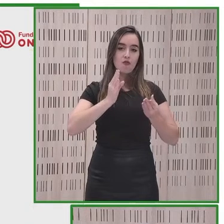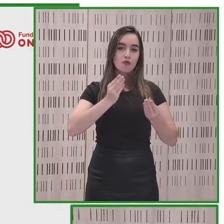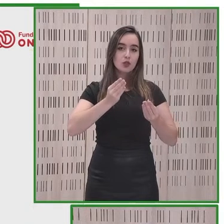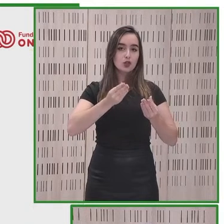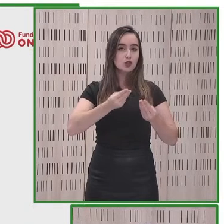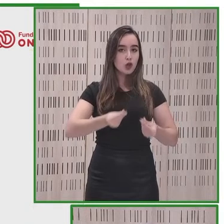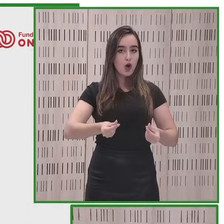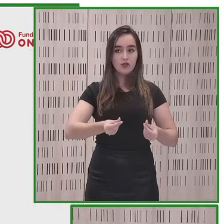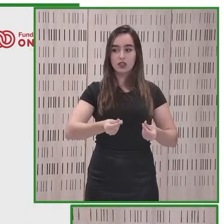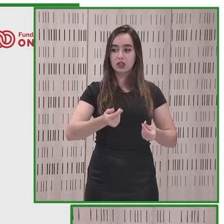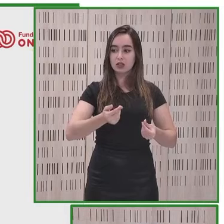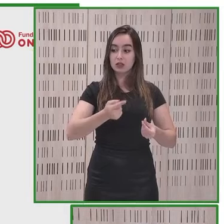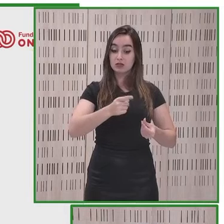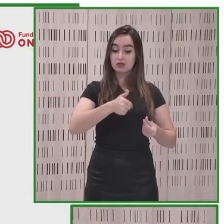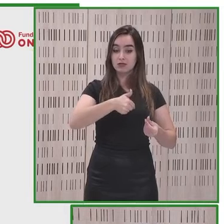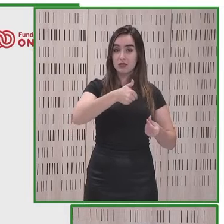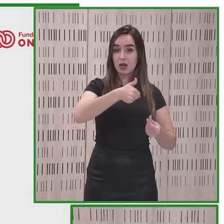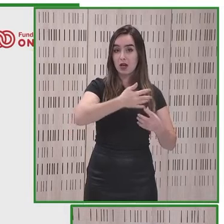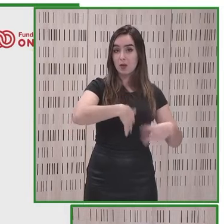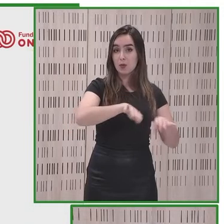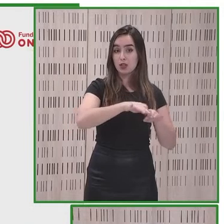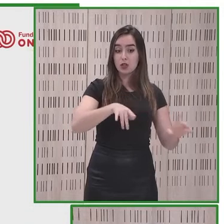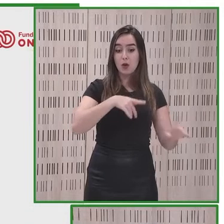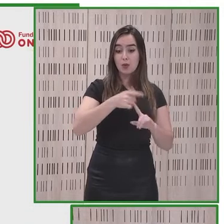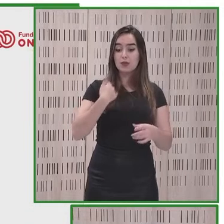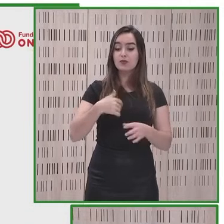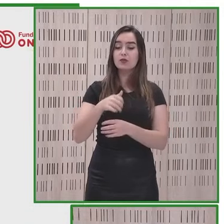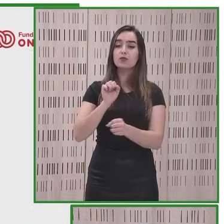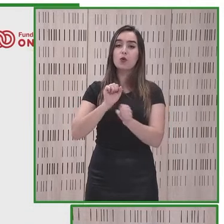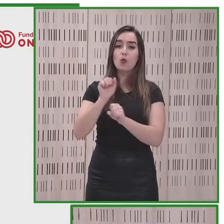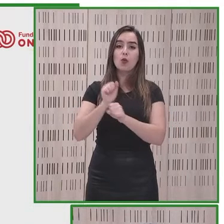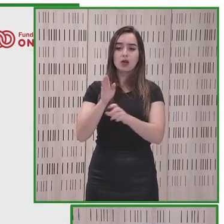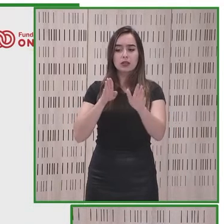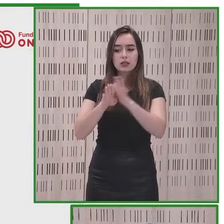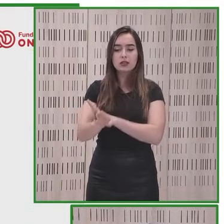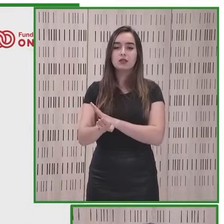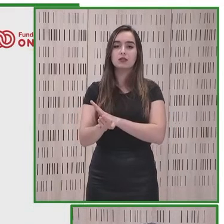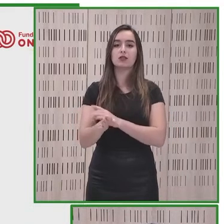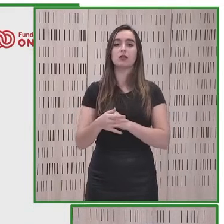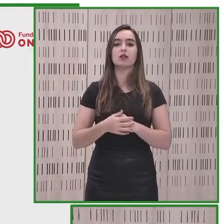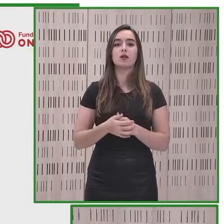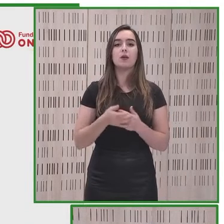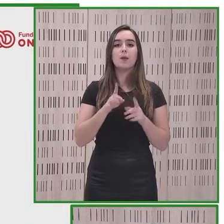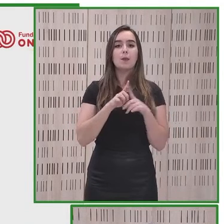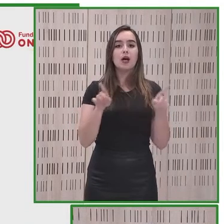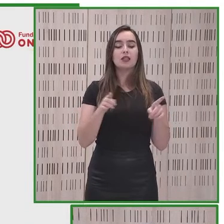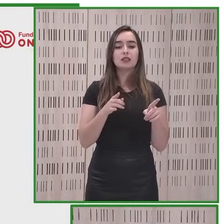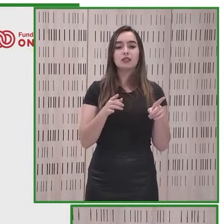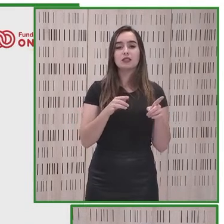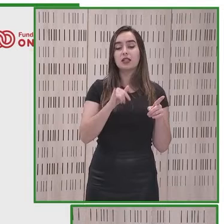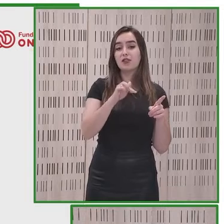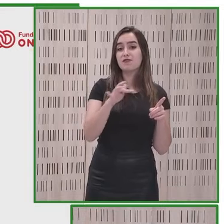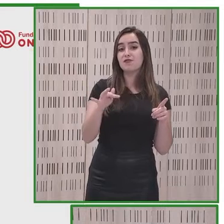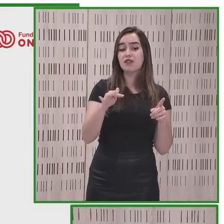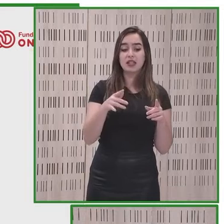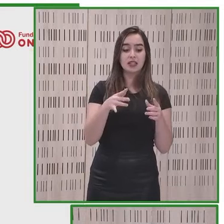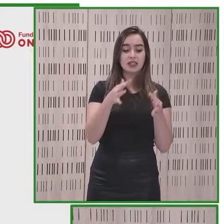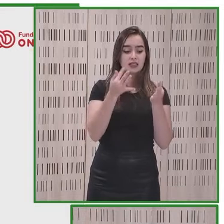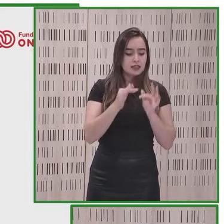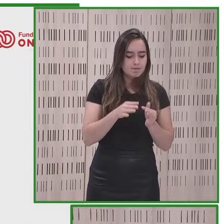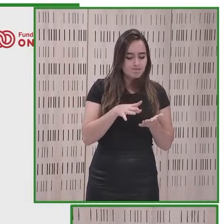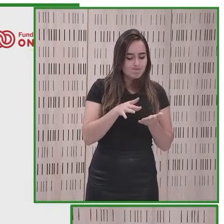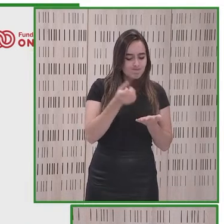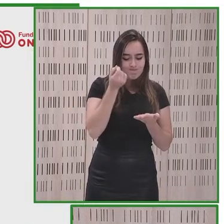acceder a un puesto de trabajo en procesos de selección pero si no entiendes los test si eres una persona con